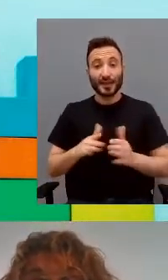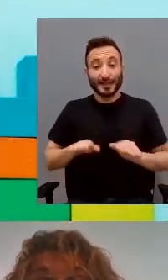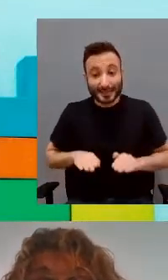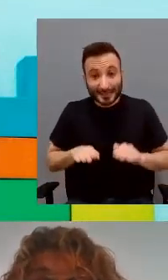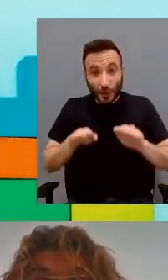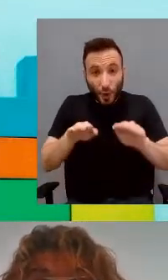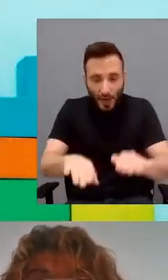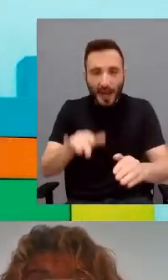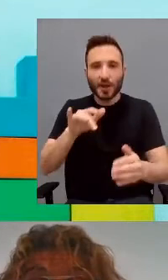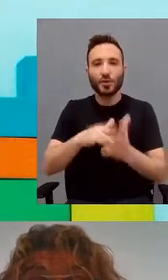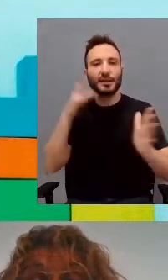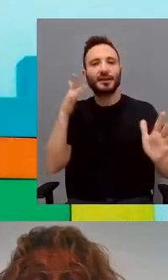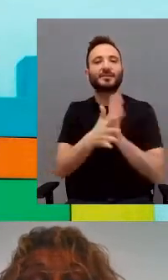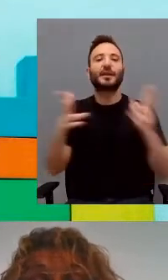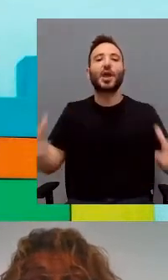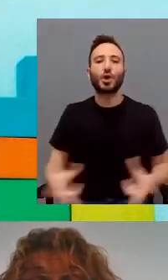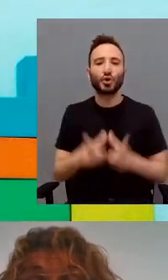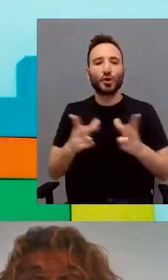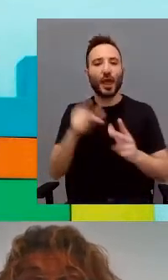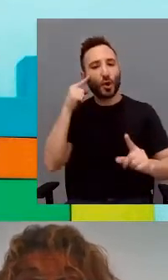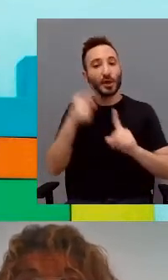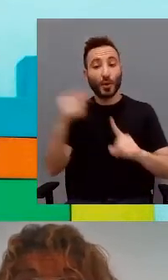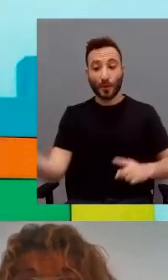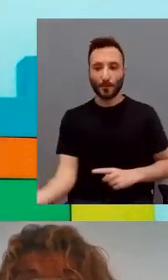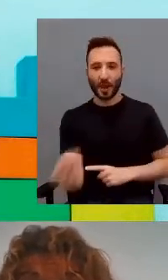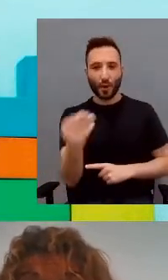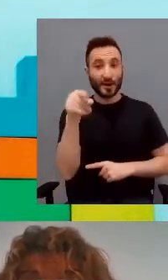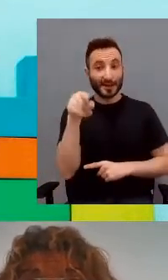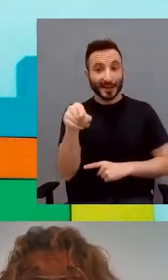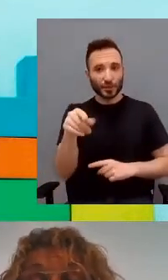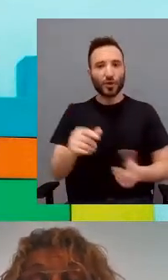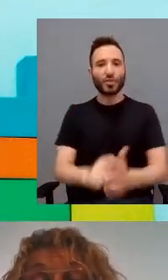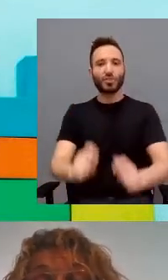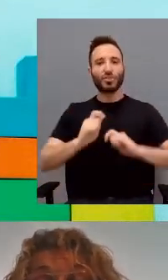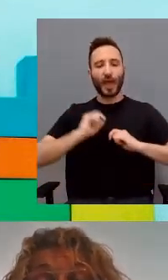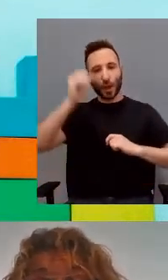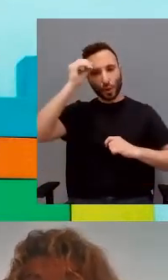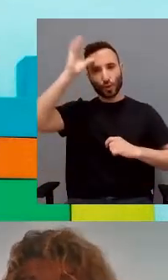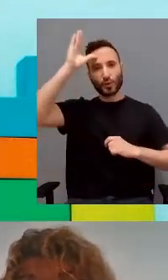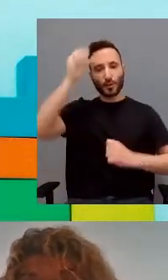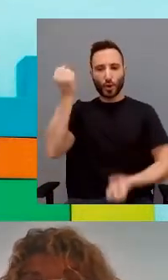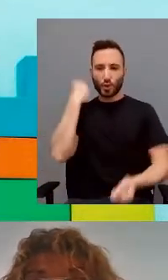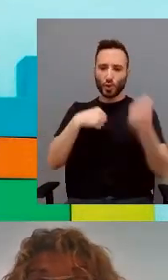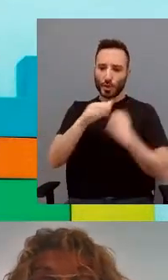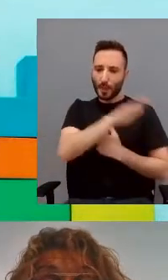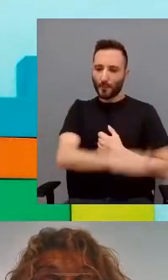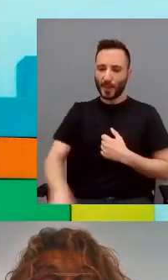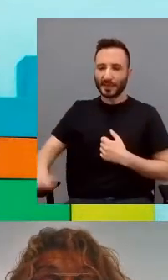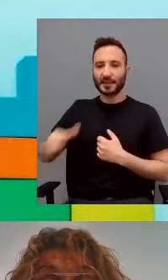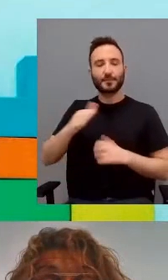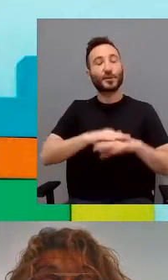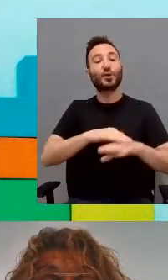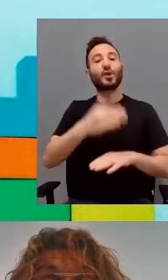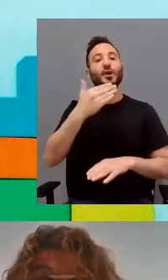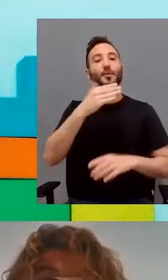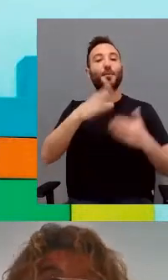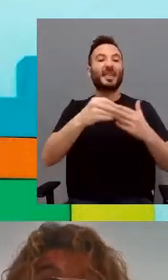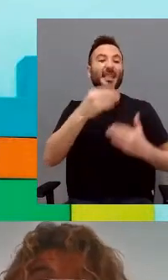señal social por lo que una mejora de la sincronía puede conducir a una mejora cognitiva y conductual en pacientes jóvenes con TEA.